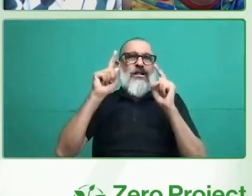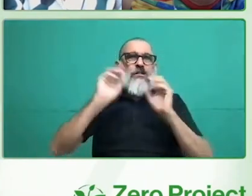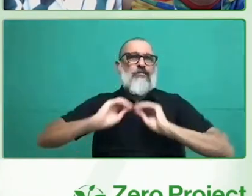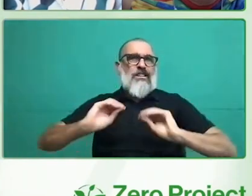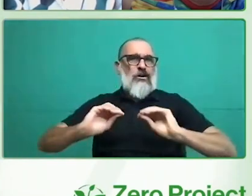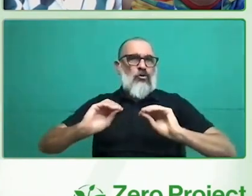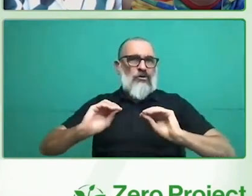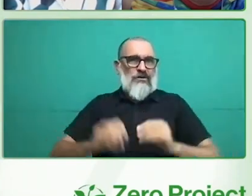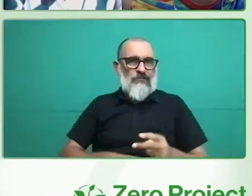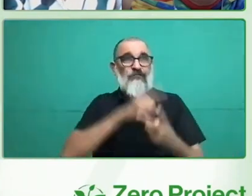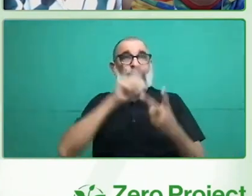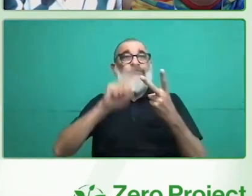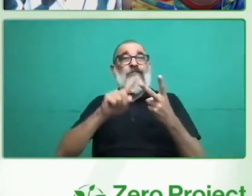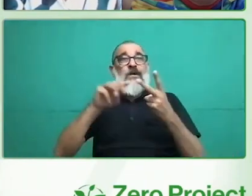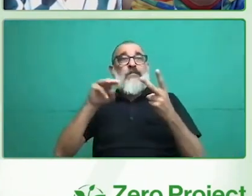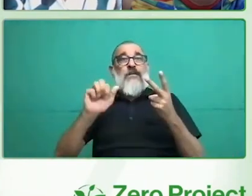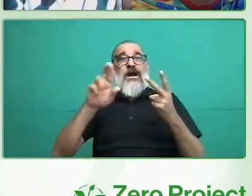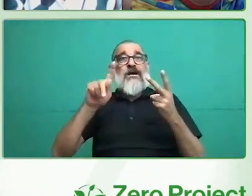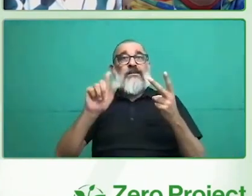Urgencias Hospitalarias.